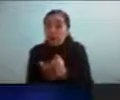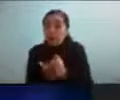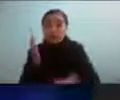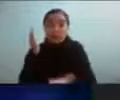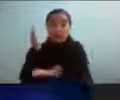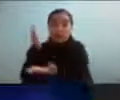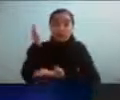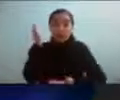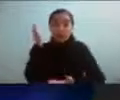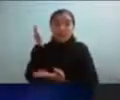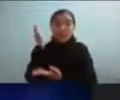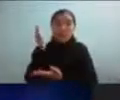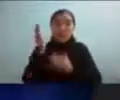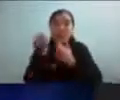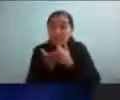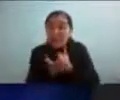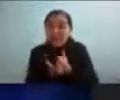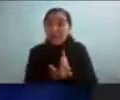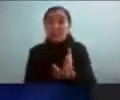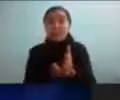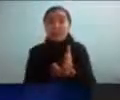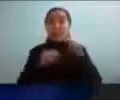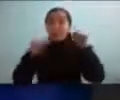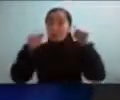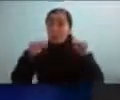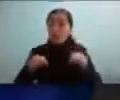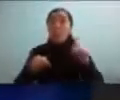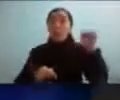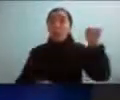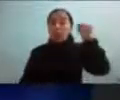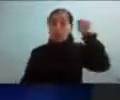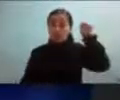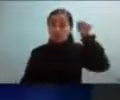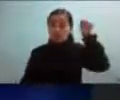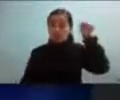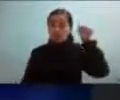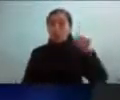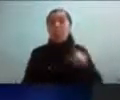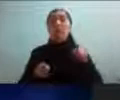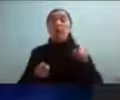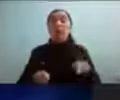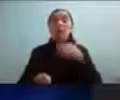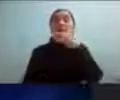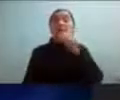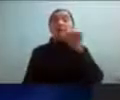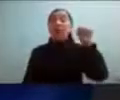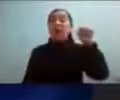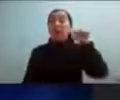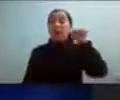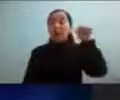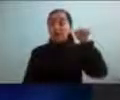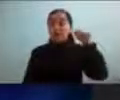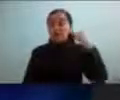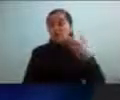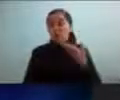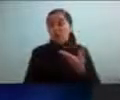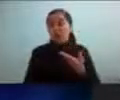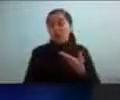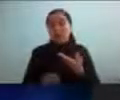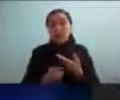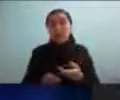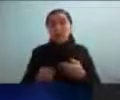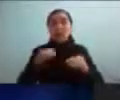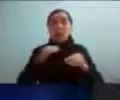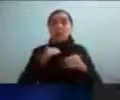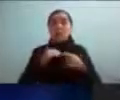partimos hoy en relación al autismo la denominación actual digamos es completamente heterogénea en